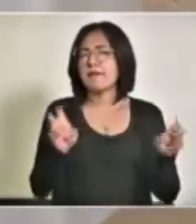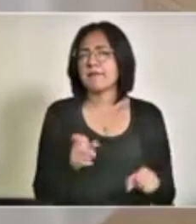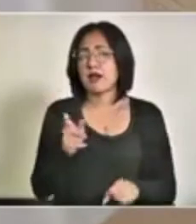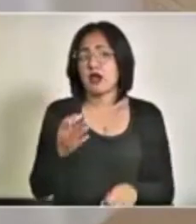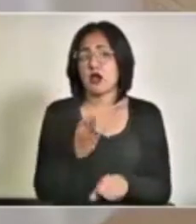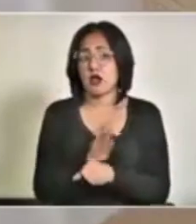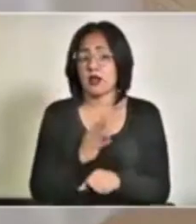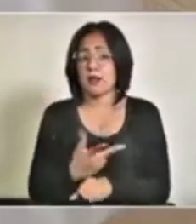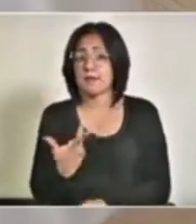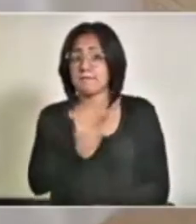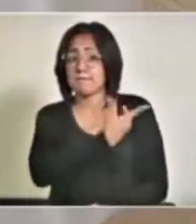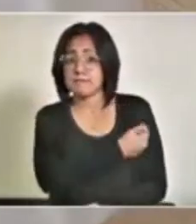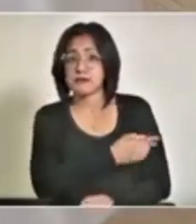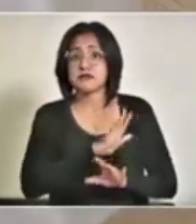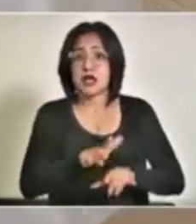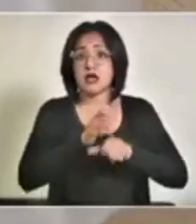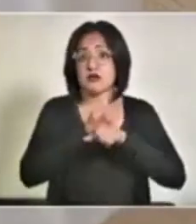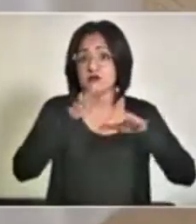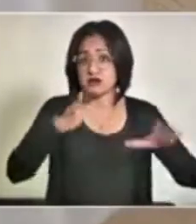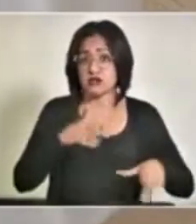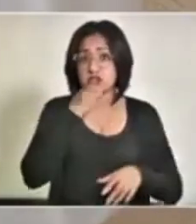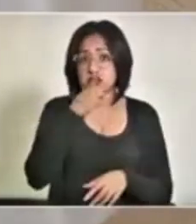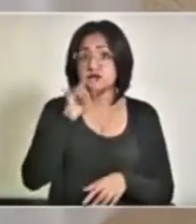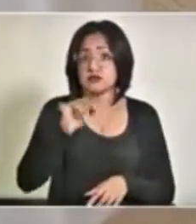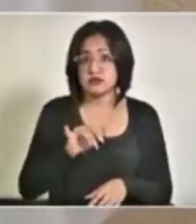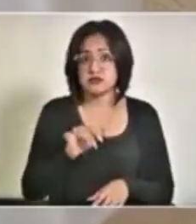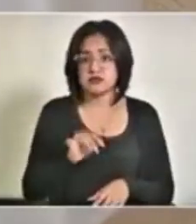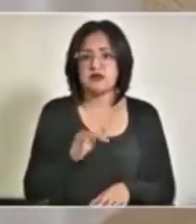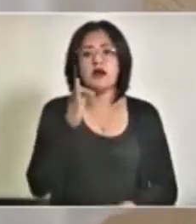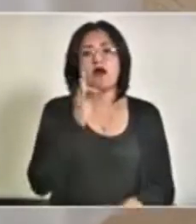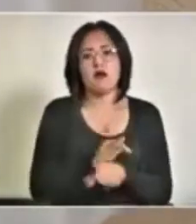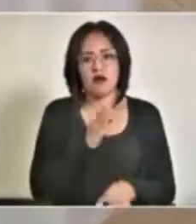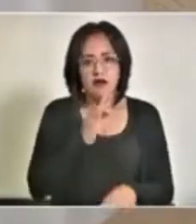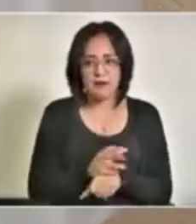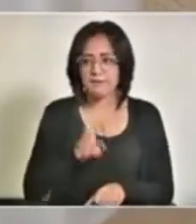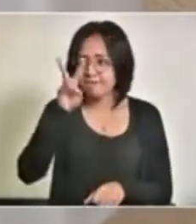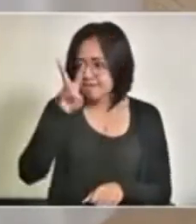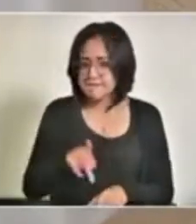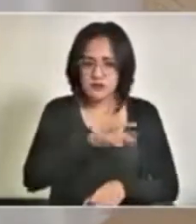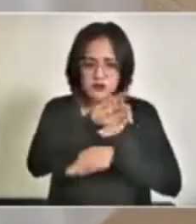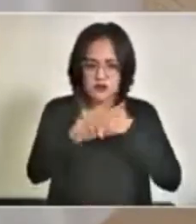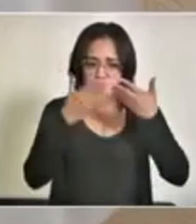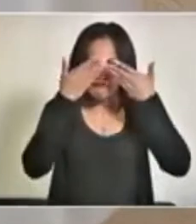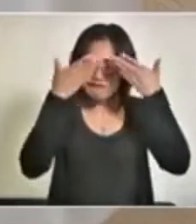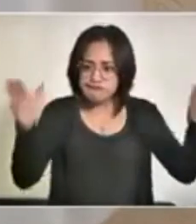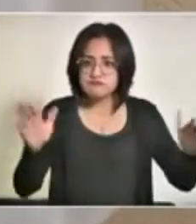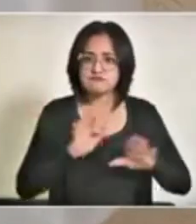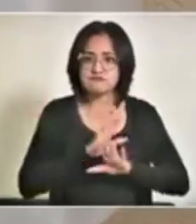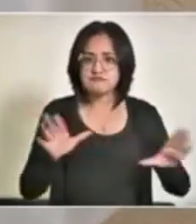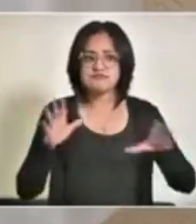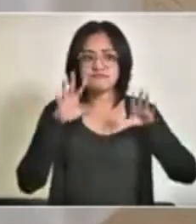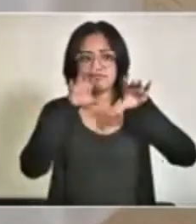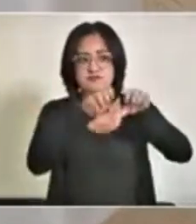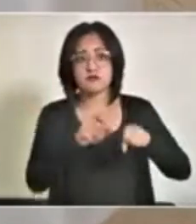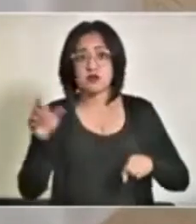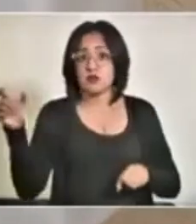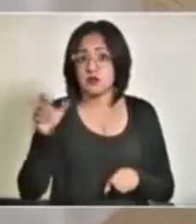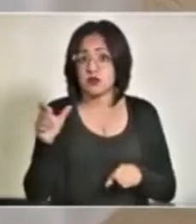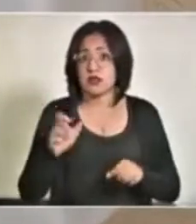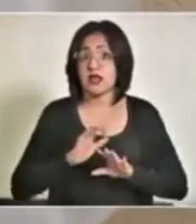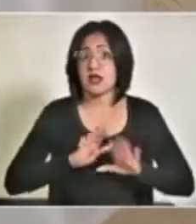anunciado, que sea una gran realidad que podamos alcanzar cuando